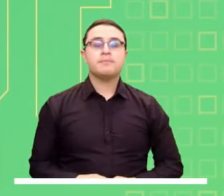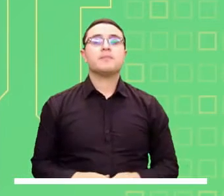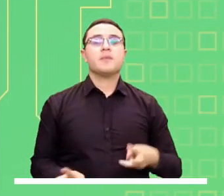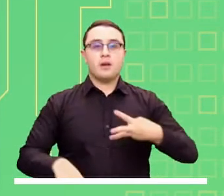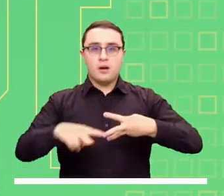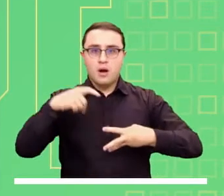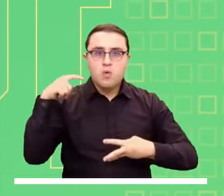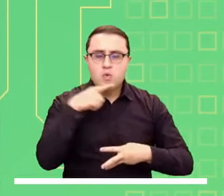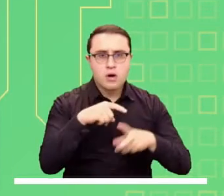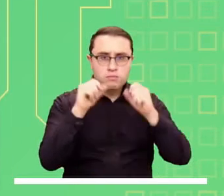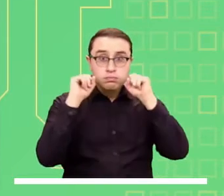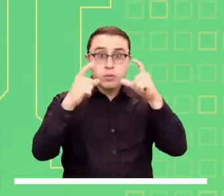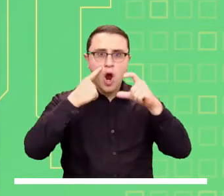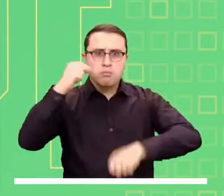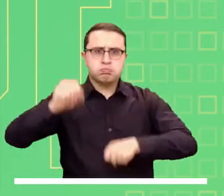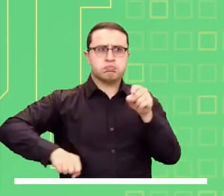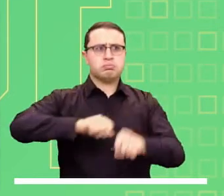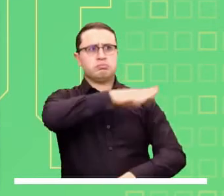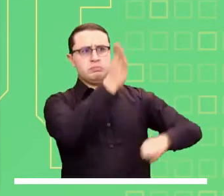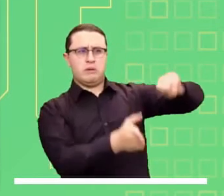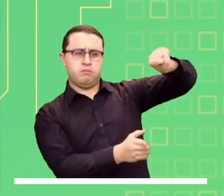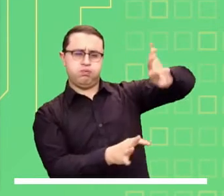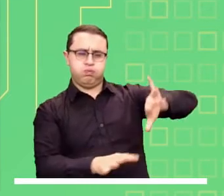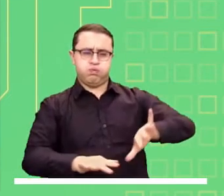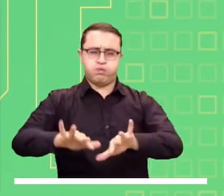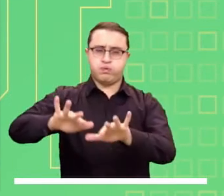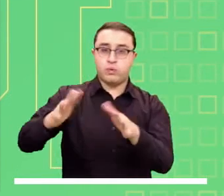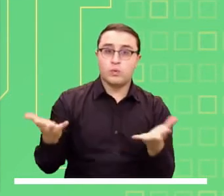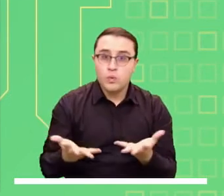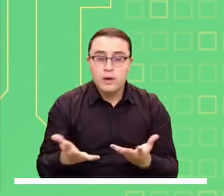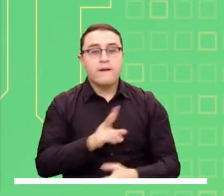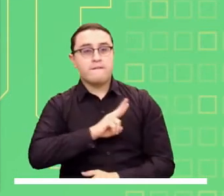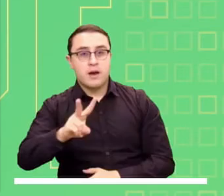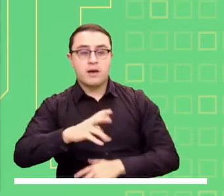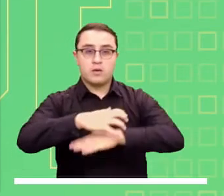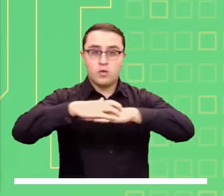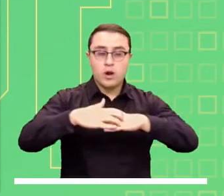Alerta roja por probabilidad de incendios en la cobertura vegetal de Providencia.